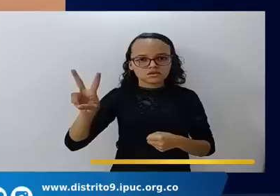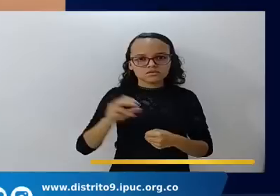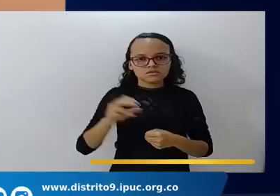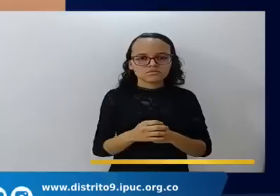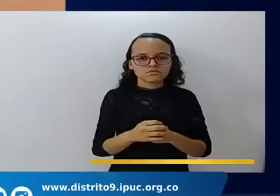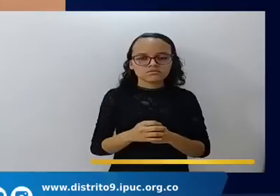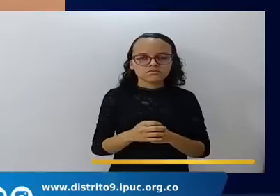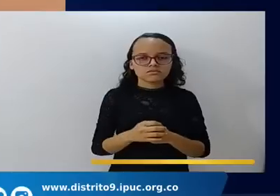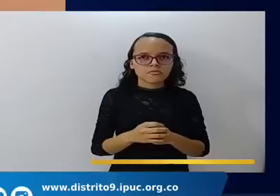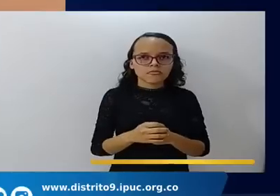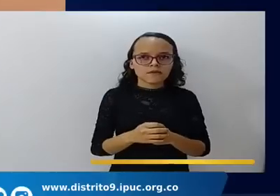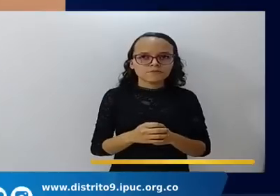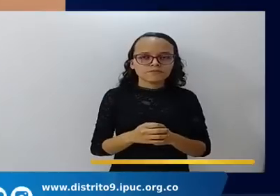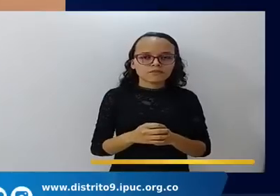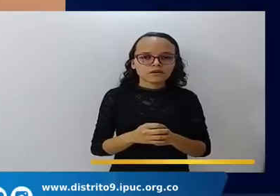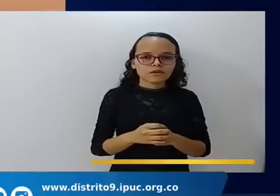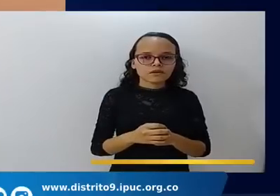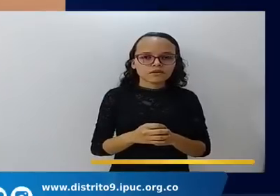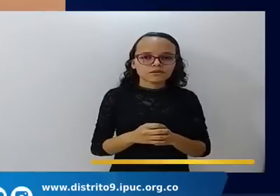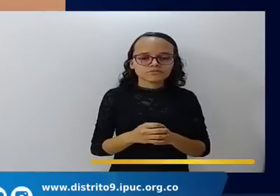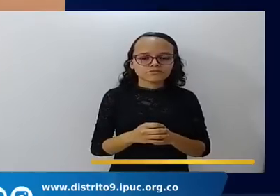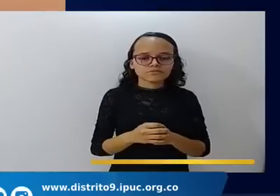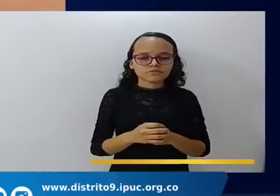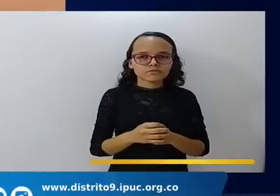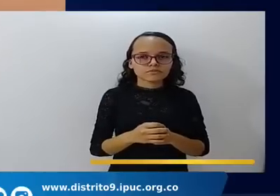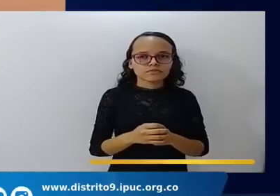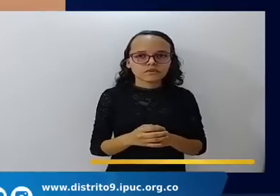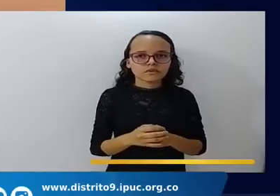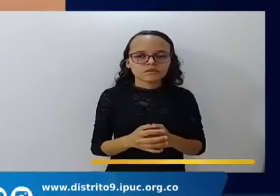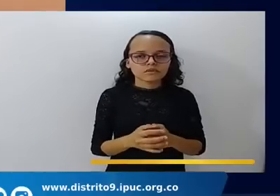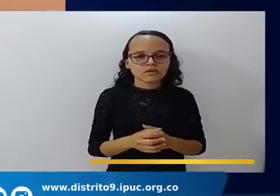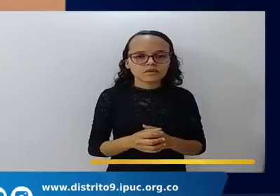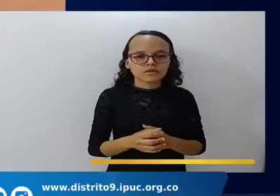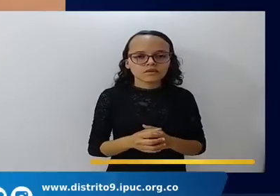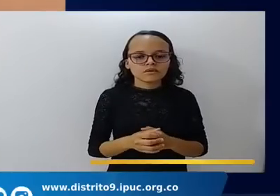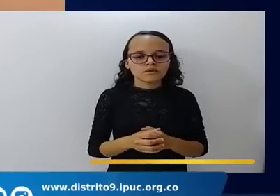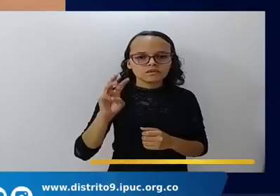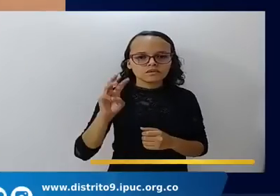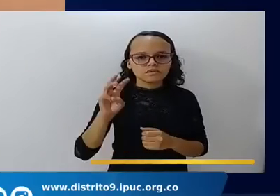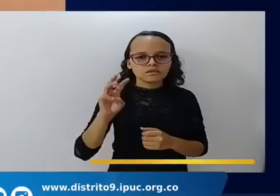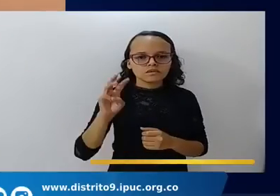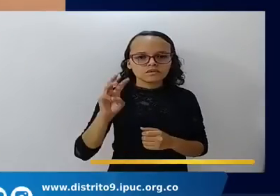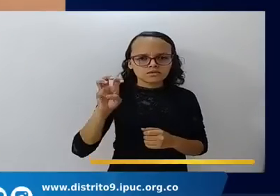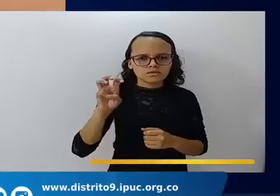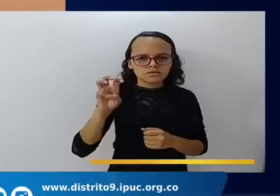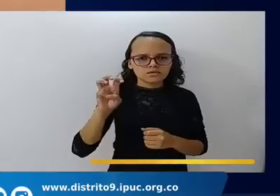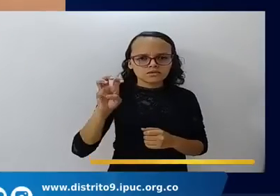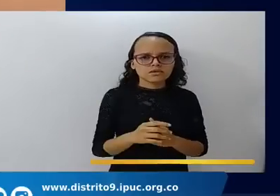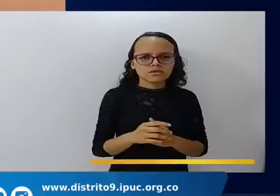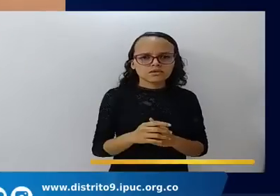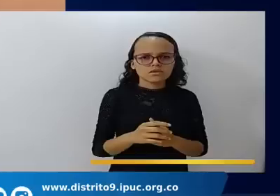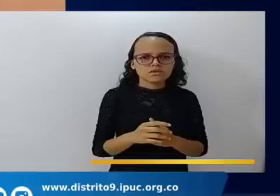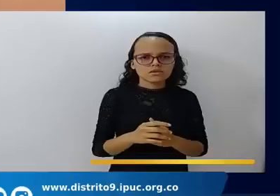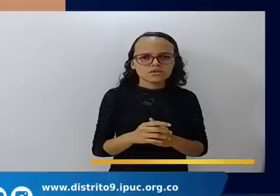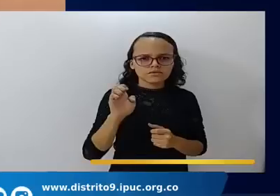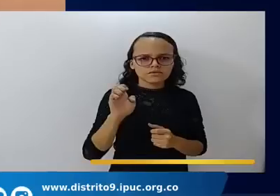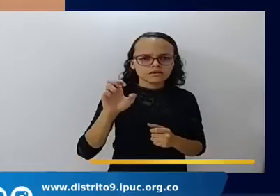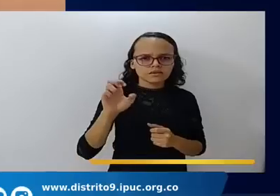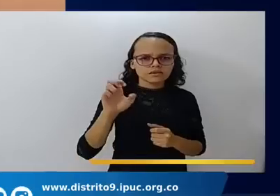fui bautizado en el nombre del Señor en el 1972.